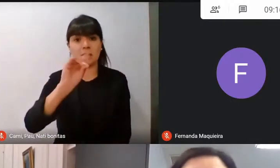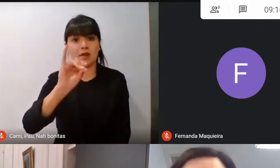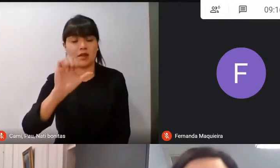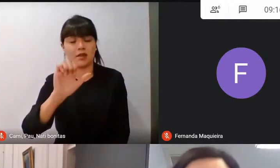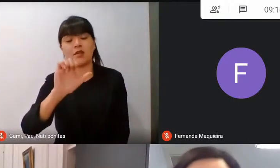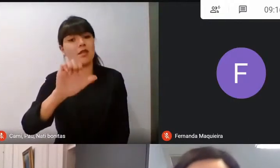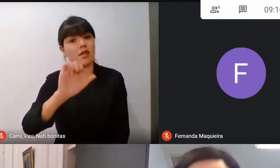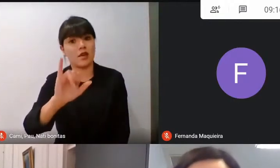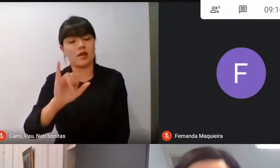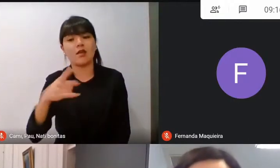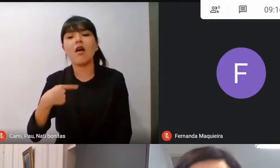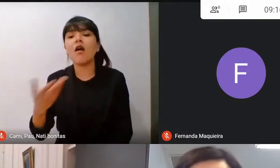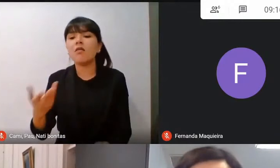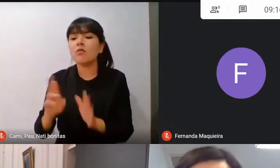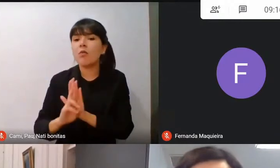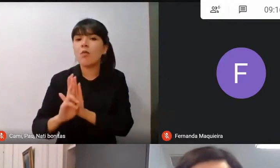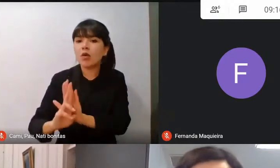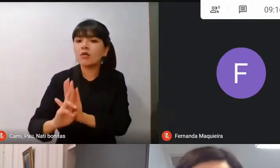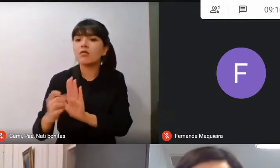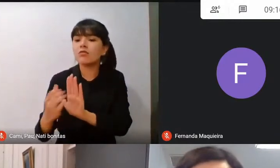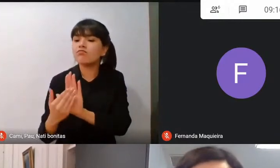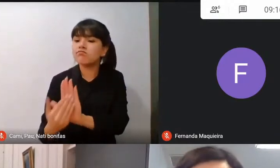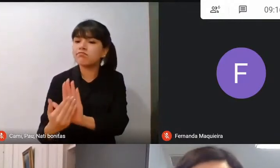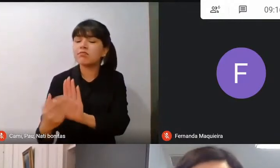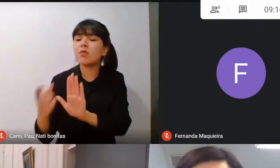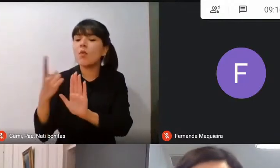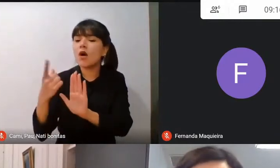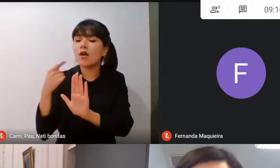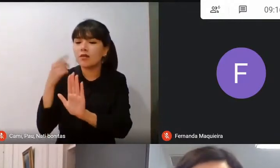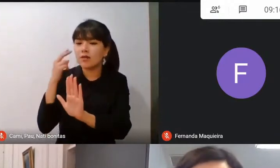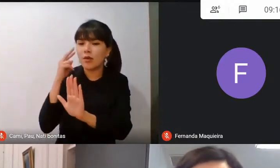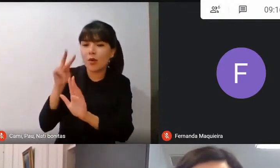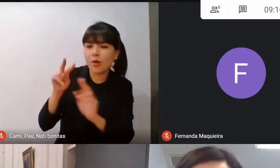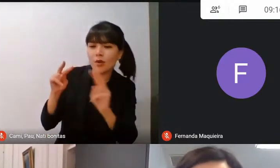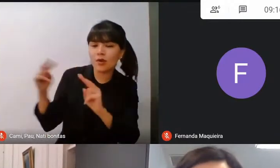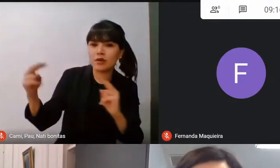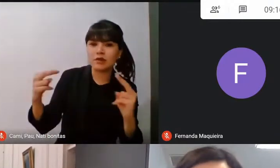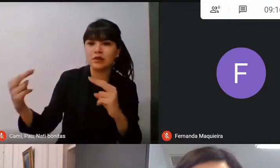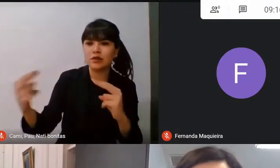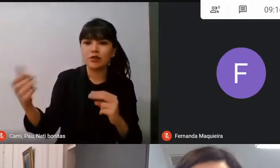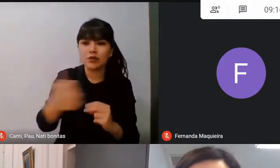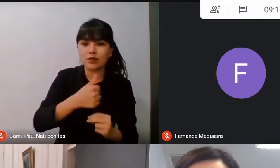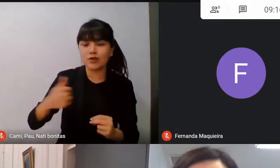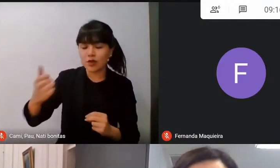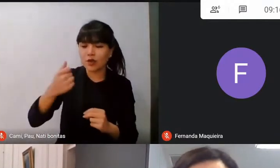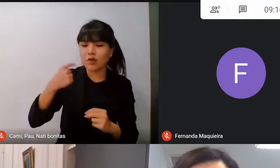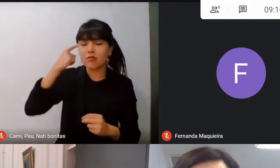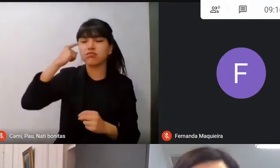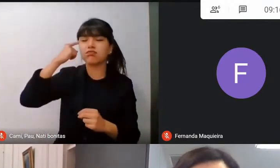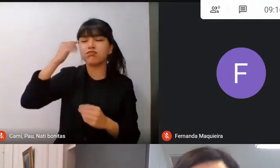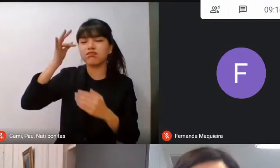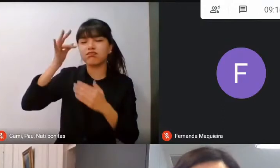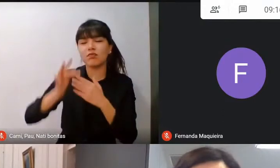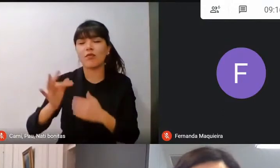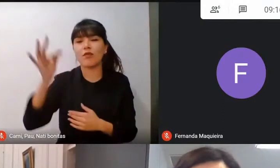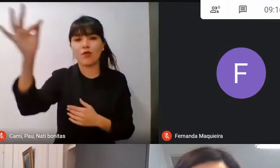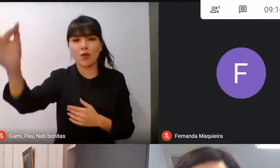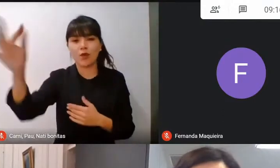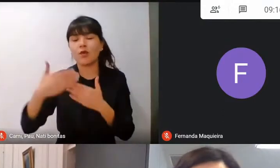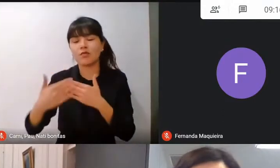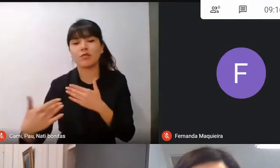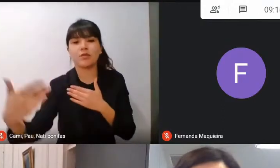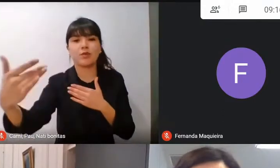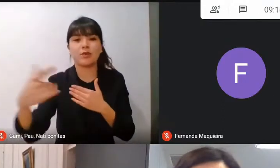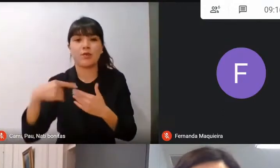los oídos, todos los sentidos, pongamos el servicio de esta proyección en educación para la comuna.